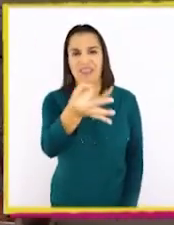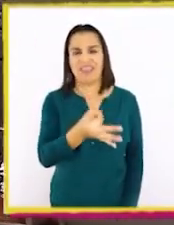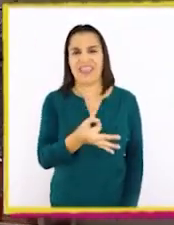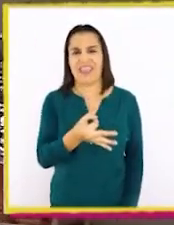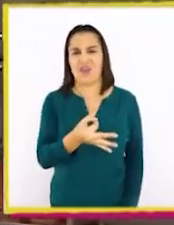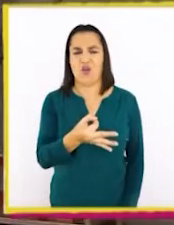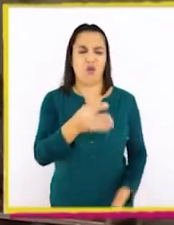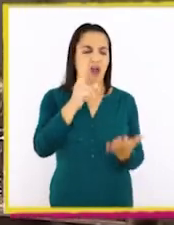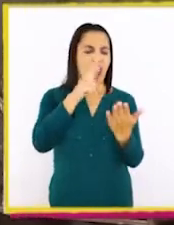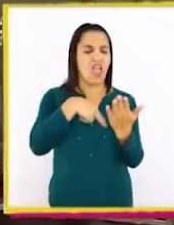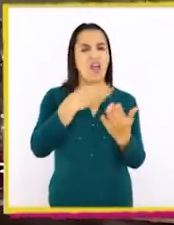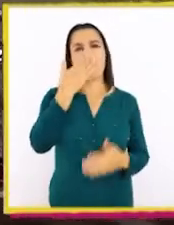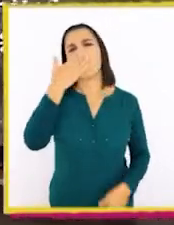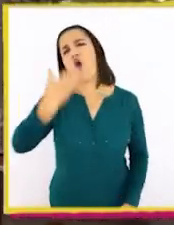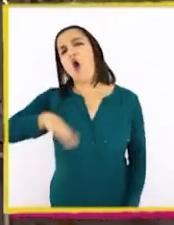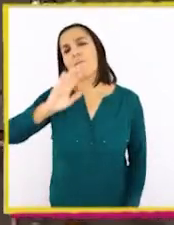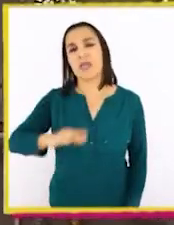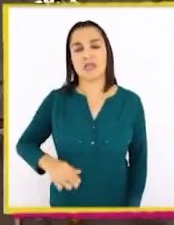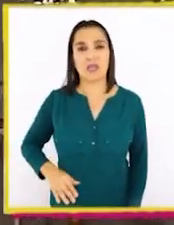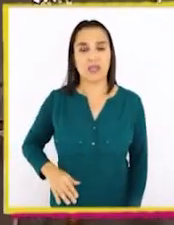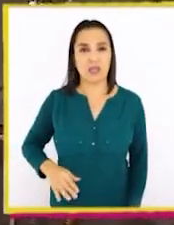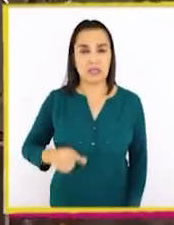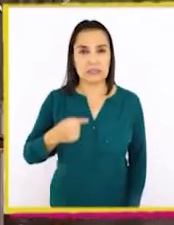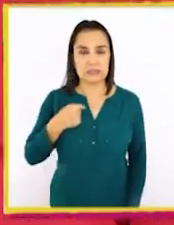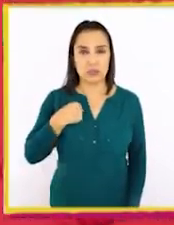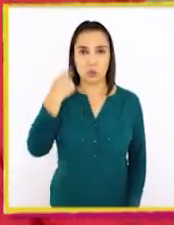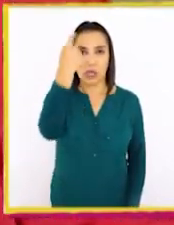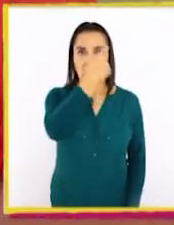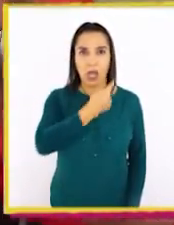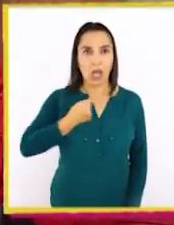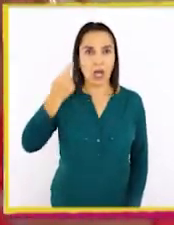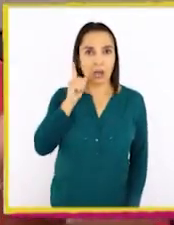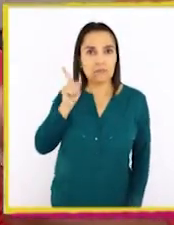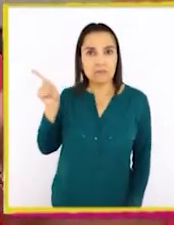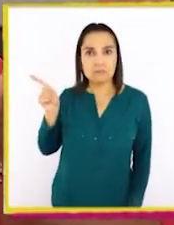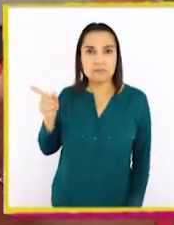¡le eres fome! Y yo puse esta cara.